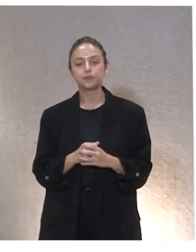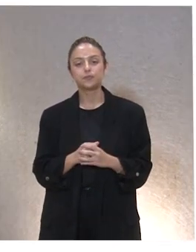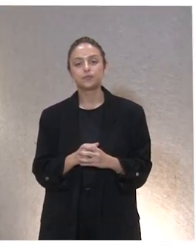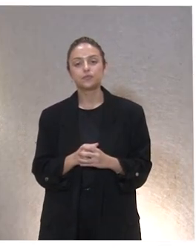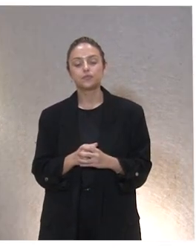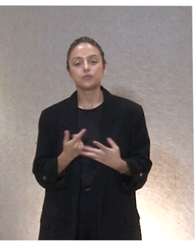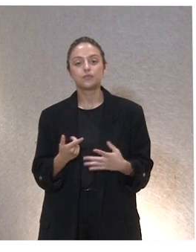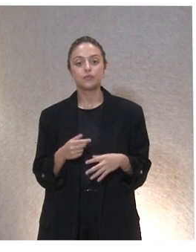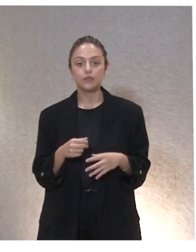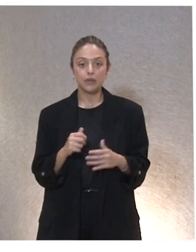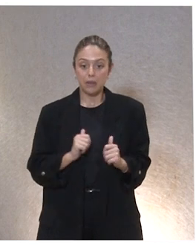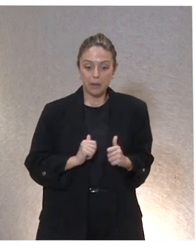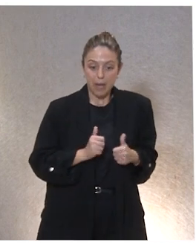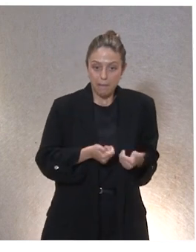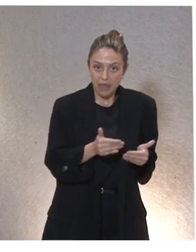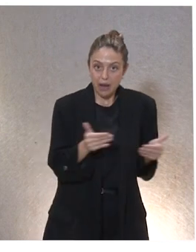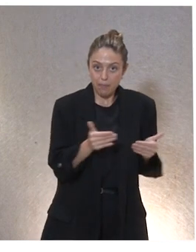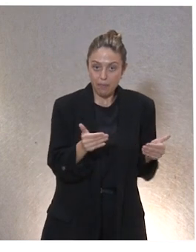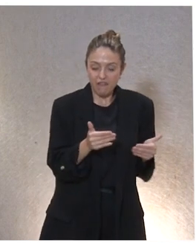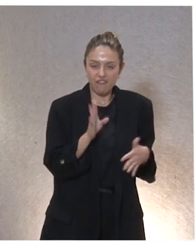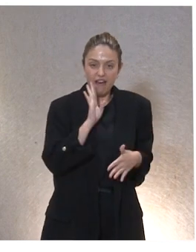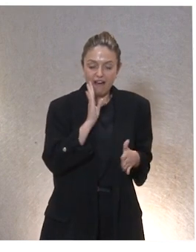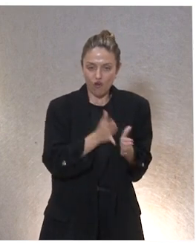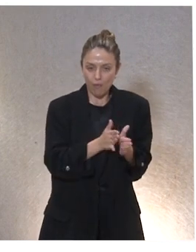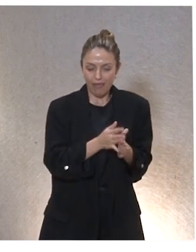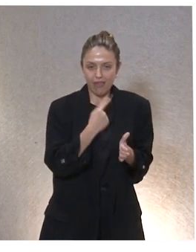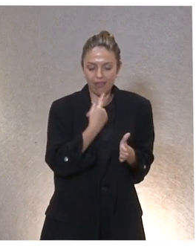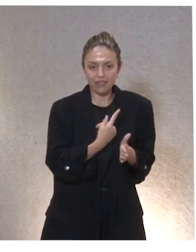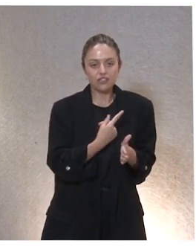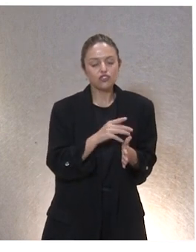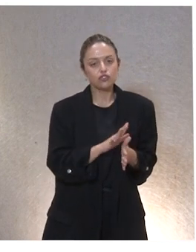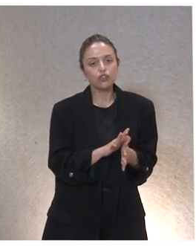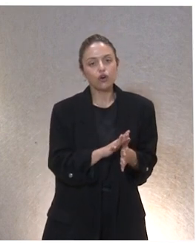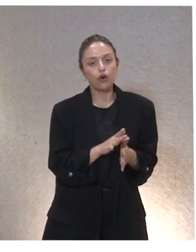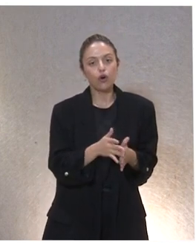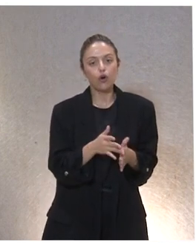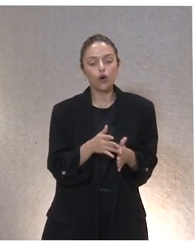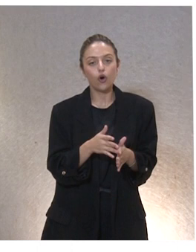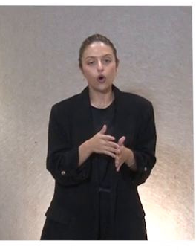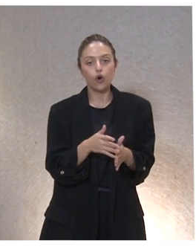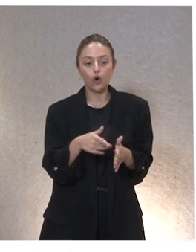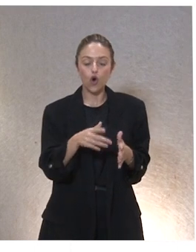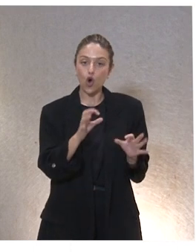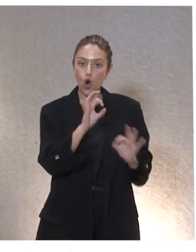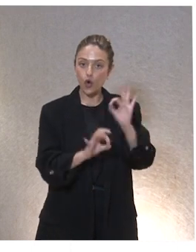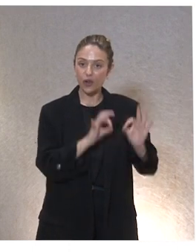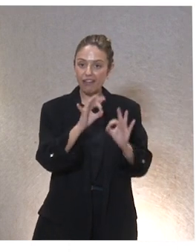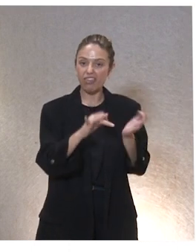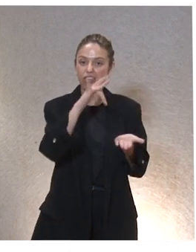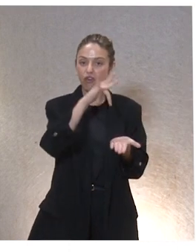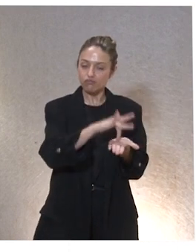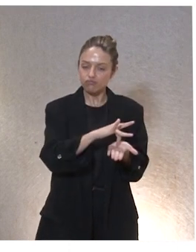Empezamos por el punto de partida, como muy bien dice Valeria, ¿en qué posición estaba la organización? ¿Qué